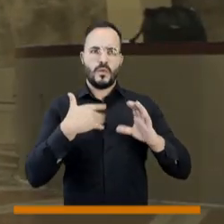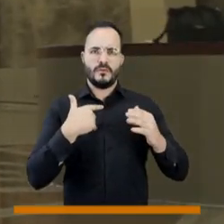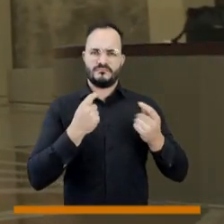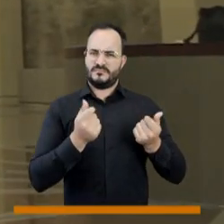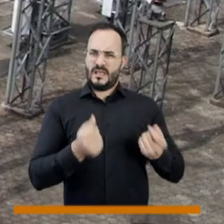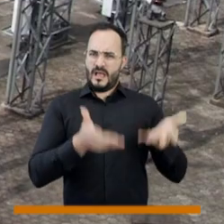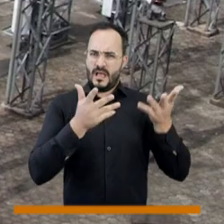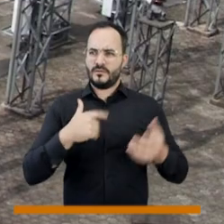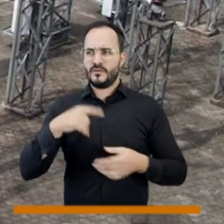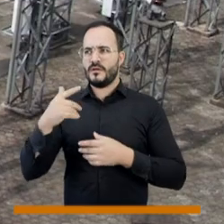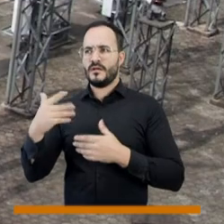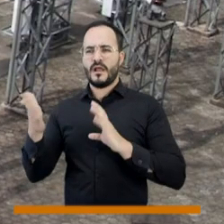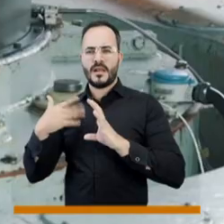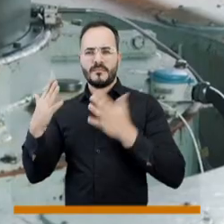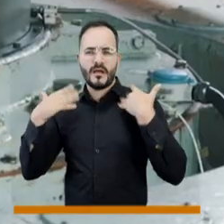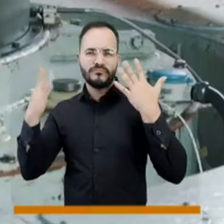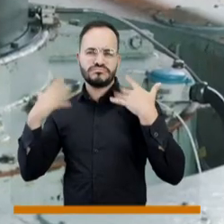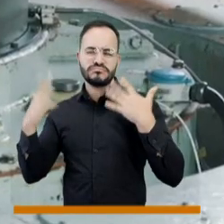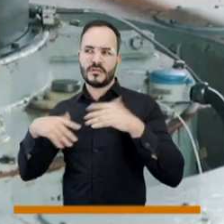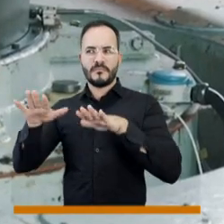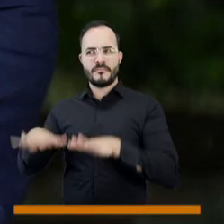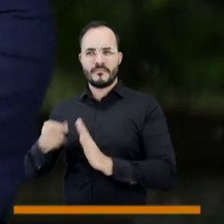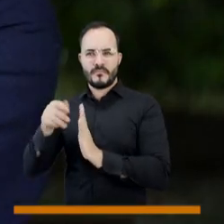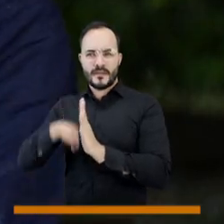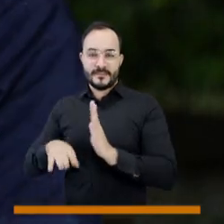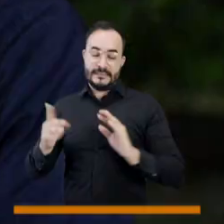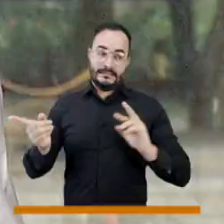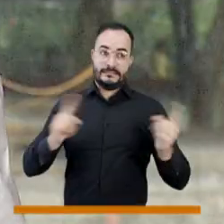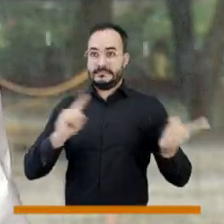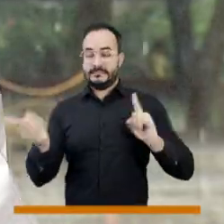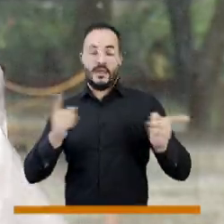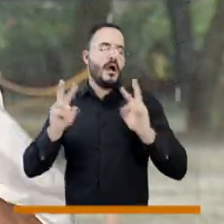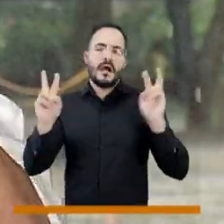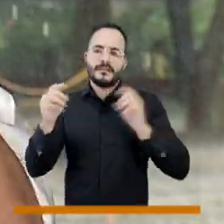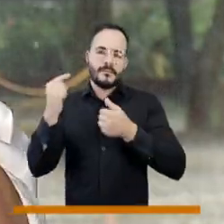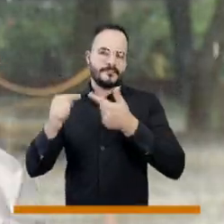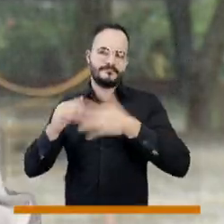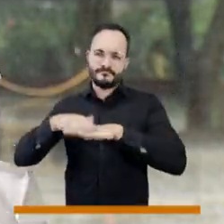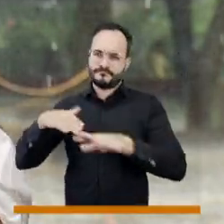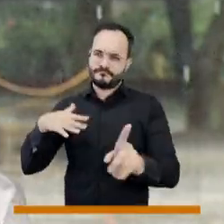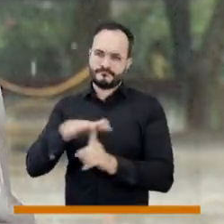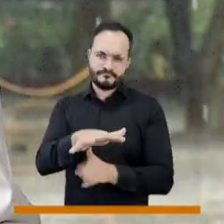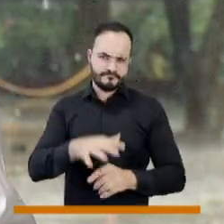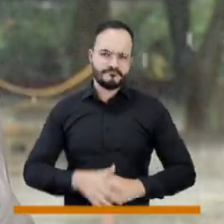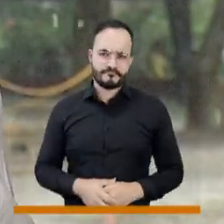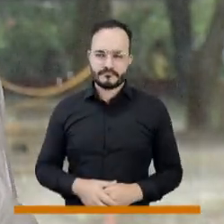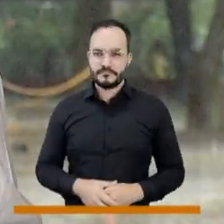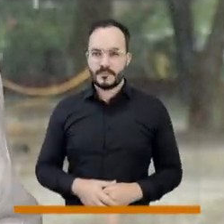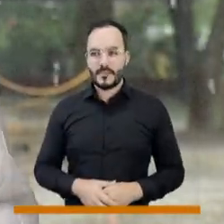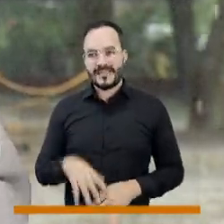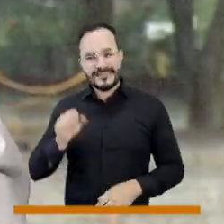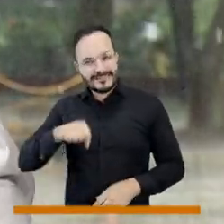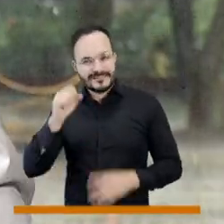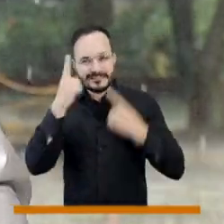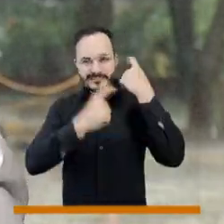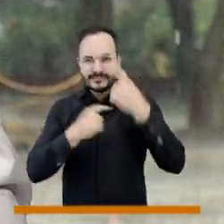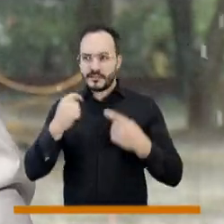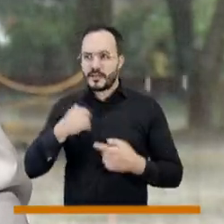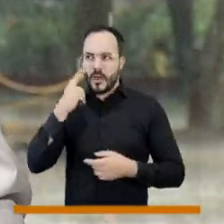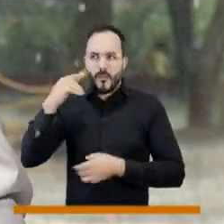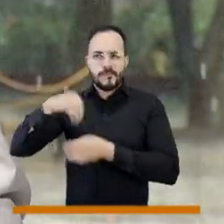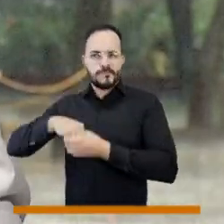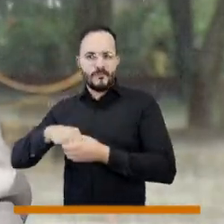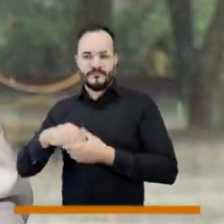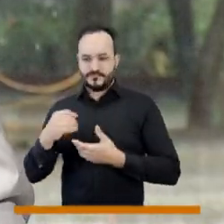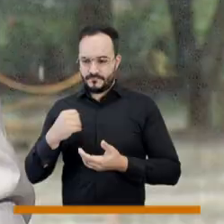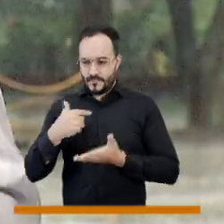transmisión, distribución, comercialización, pérdidas y restricciones. ¿Cómo, dentro de sus costos, cómo ellos pueden ser más